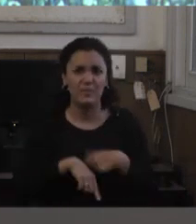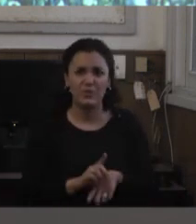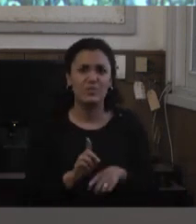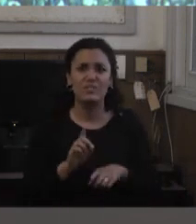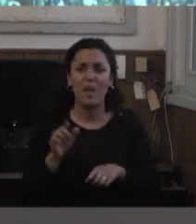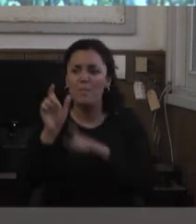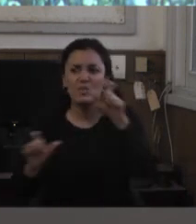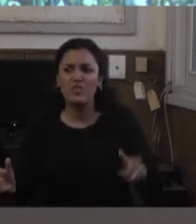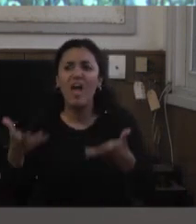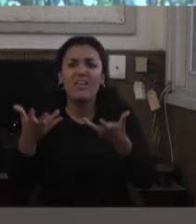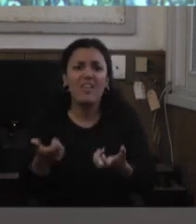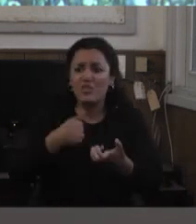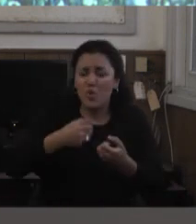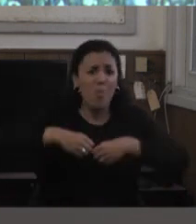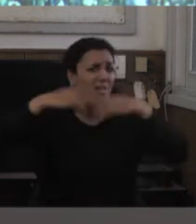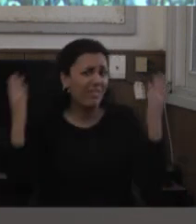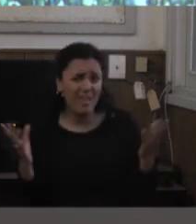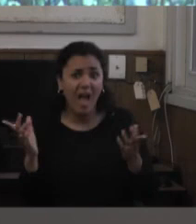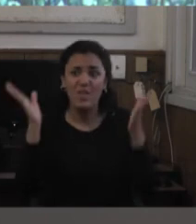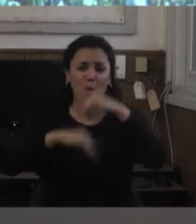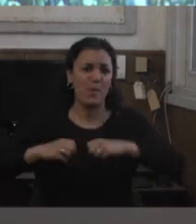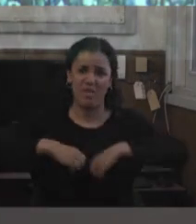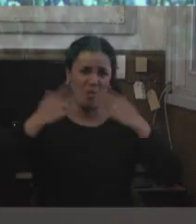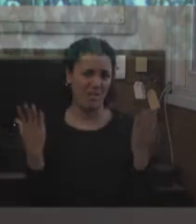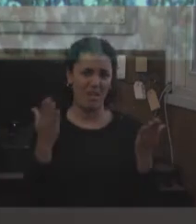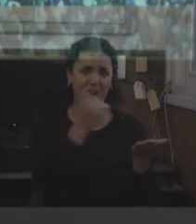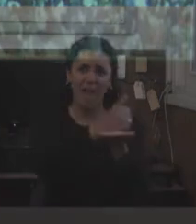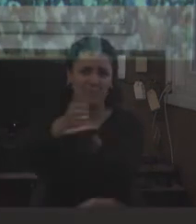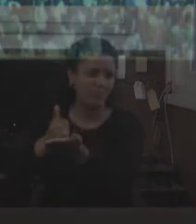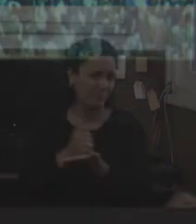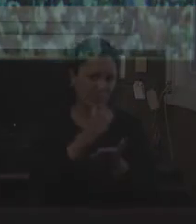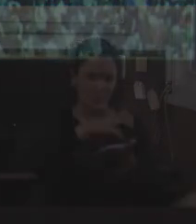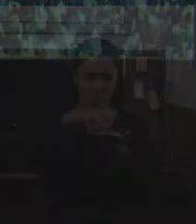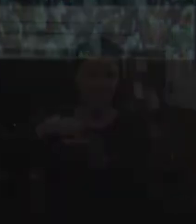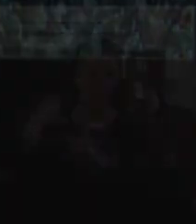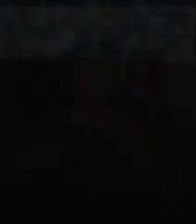no ser marcado como la persona con discapacidad gracias gracias aplausos gracias